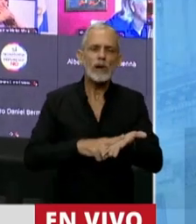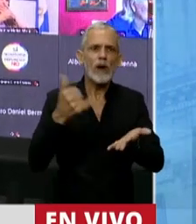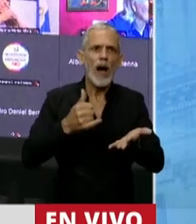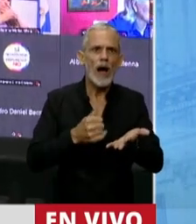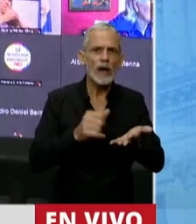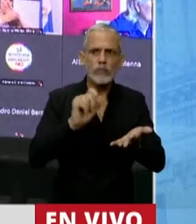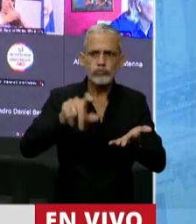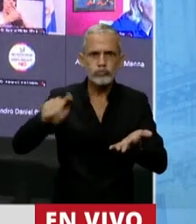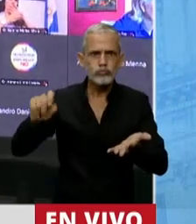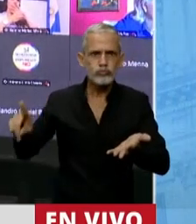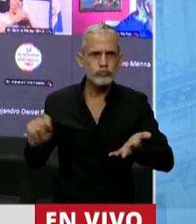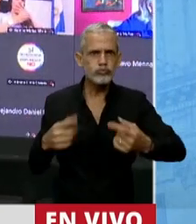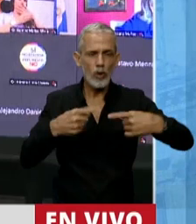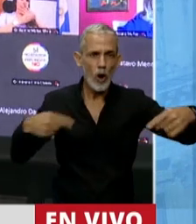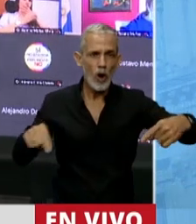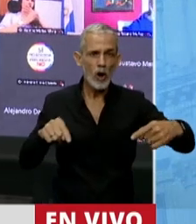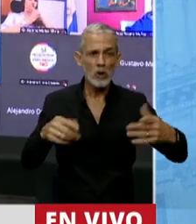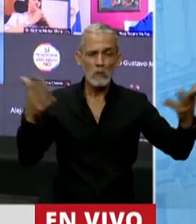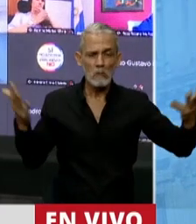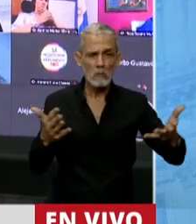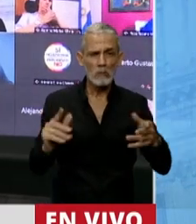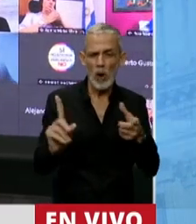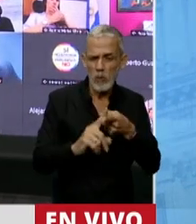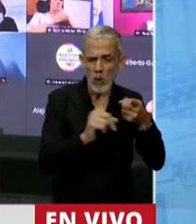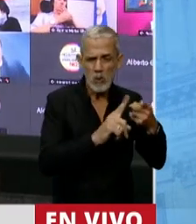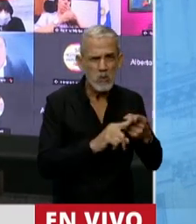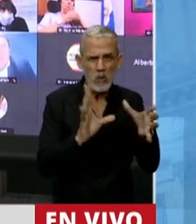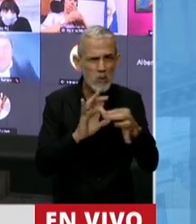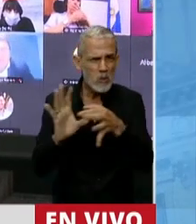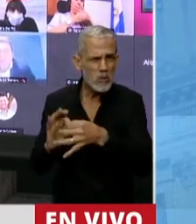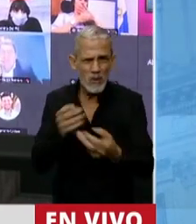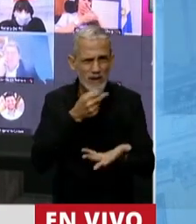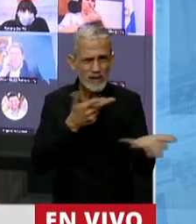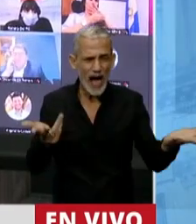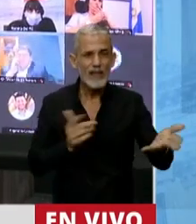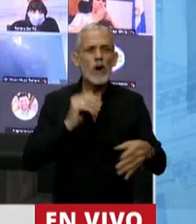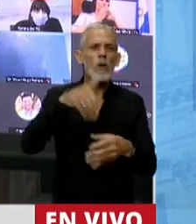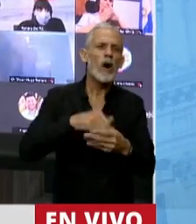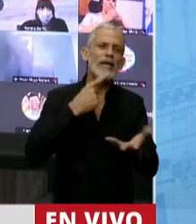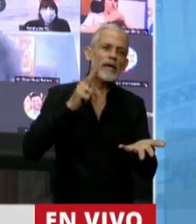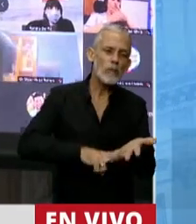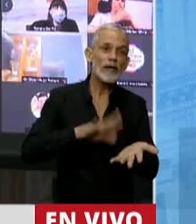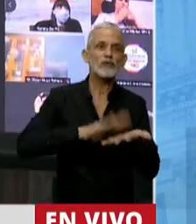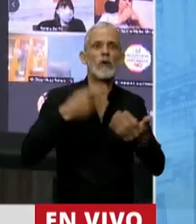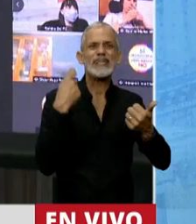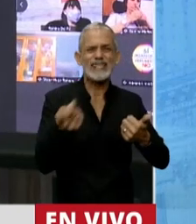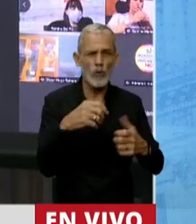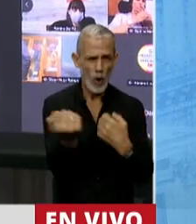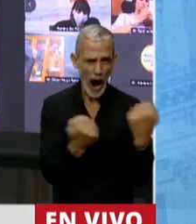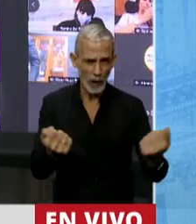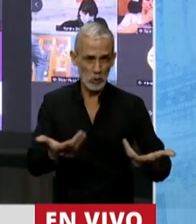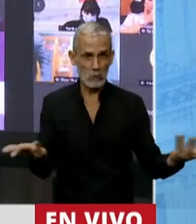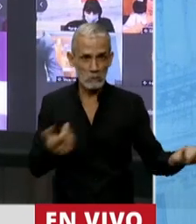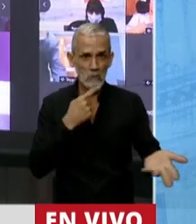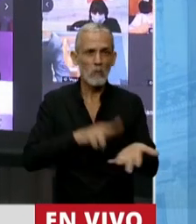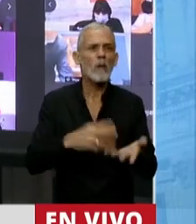distintos hechos imponibles sin ningún tipo de articulación general. Hemos votado el impuesto a los seguros de los automotores